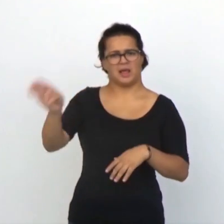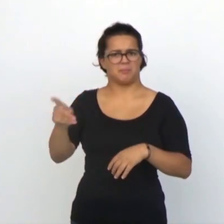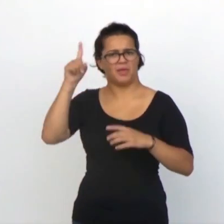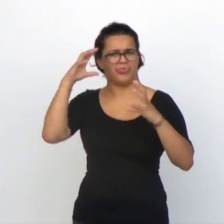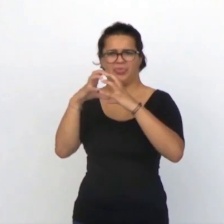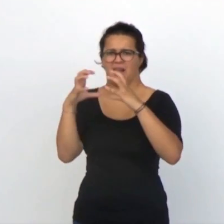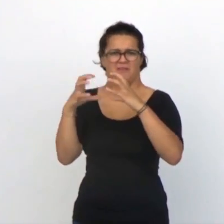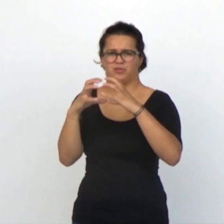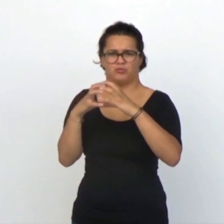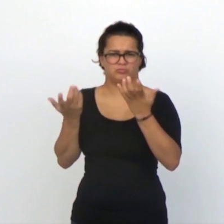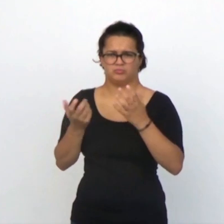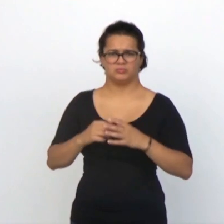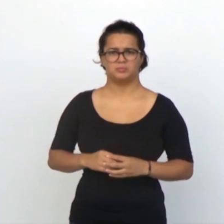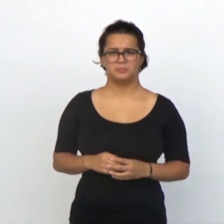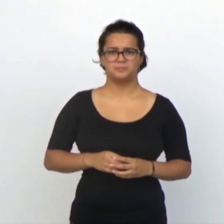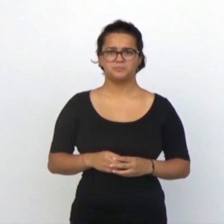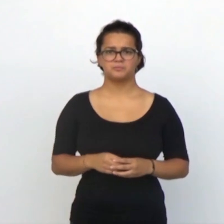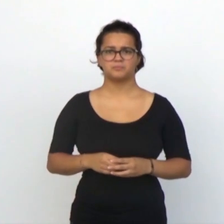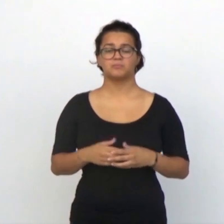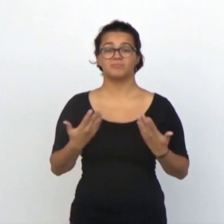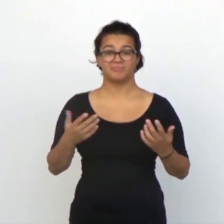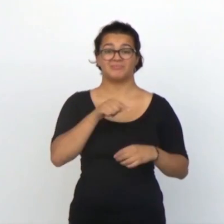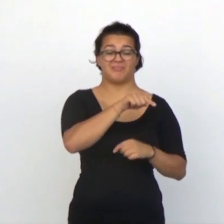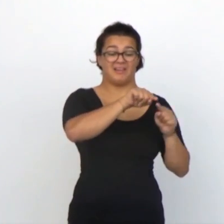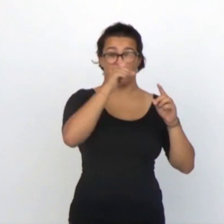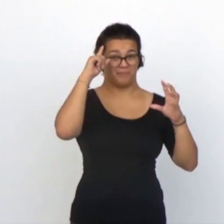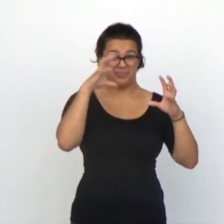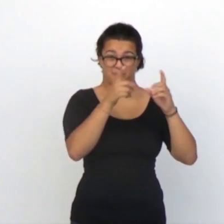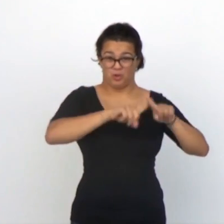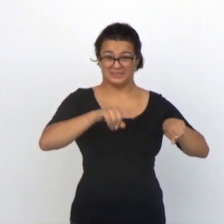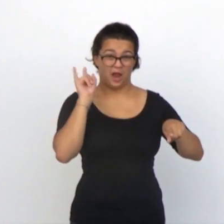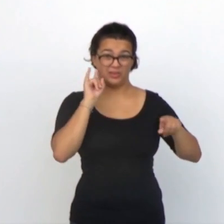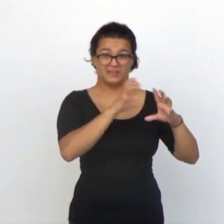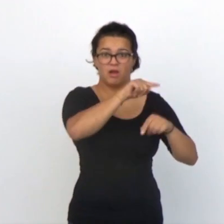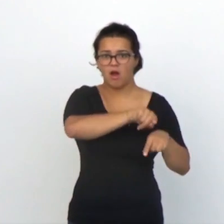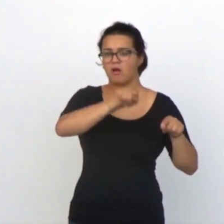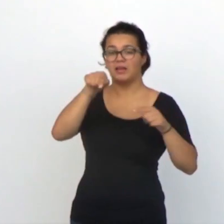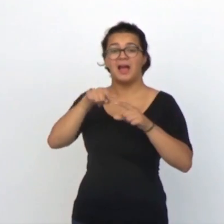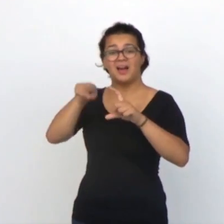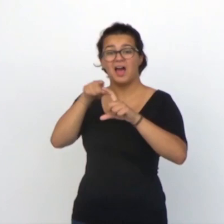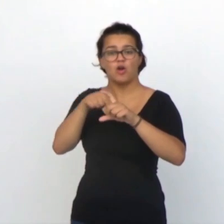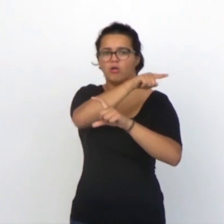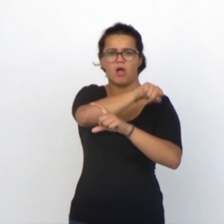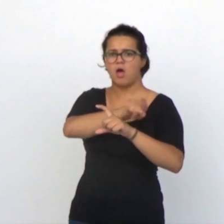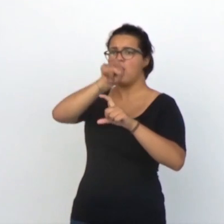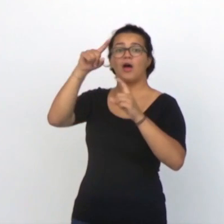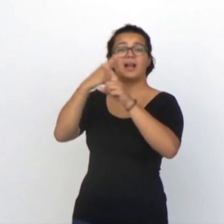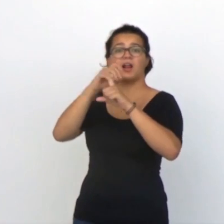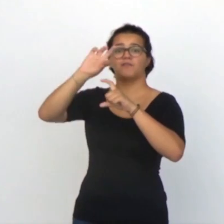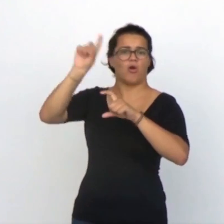prótesis auditiva que sortea al caracol y al nervio coclear para estimular directamente al cerebro.